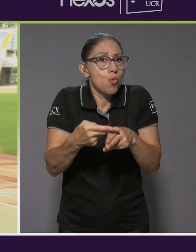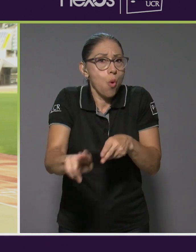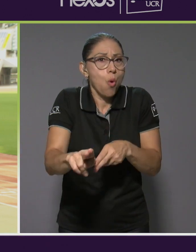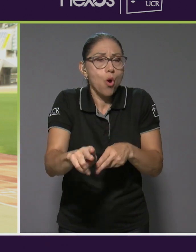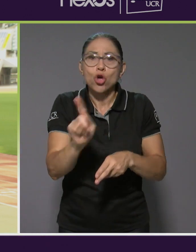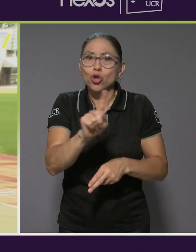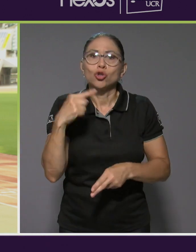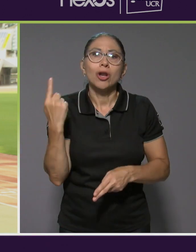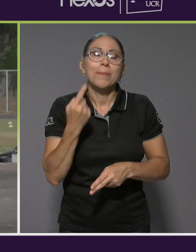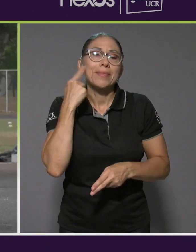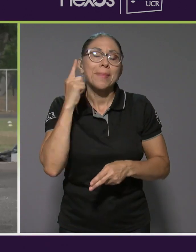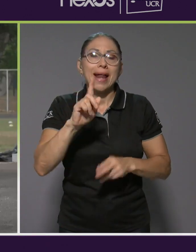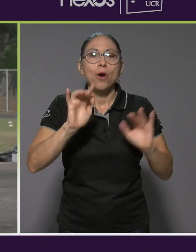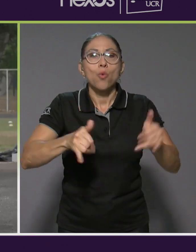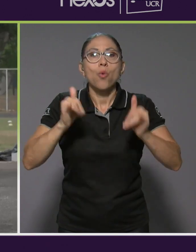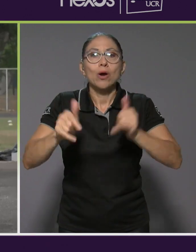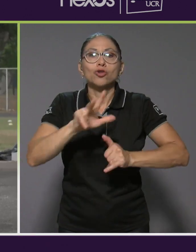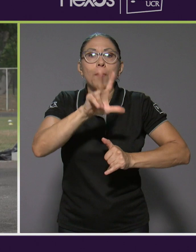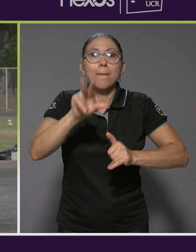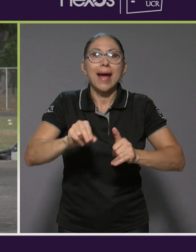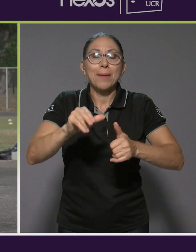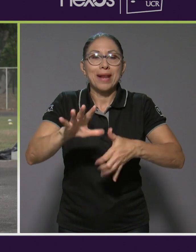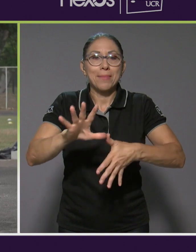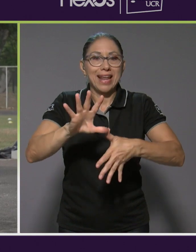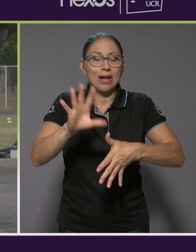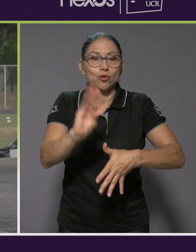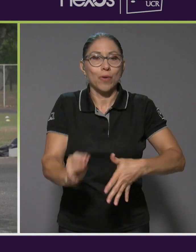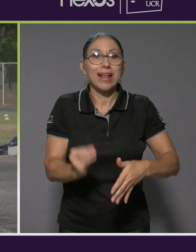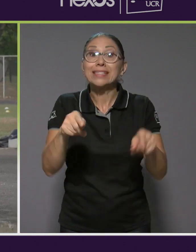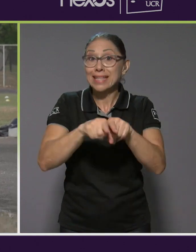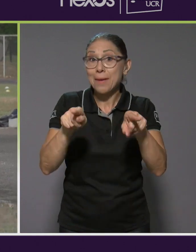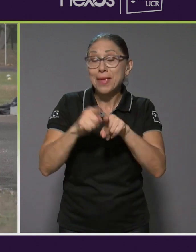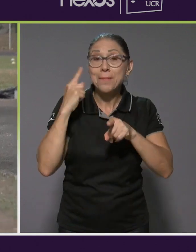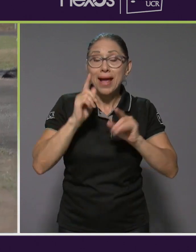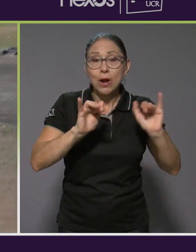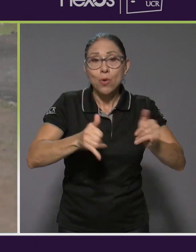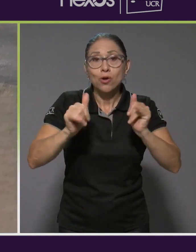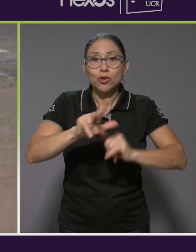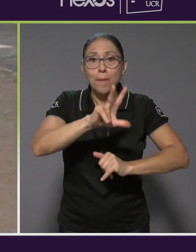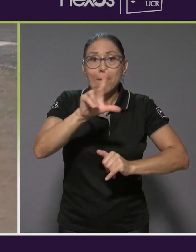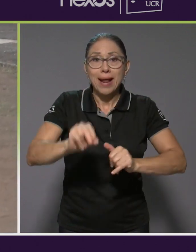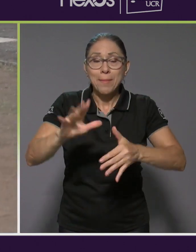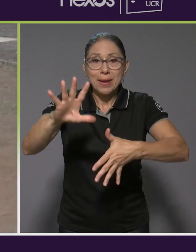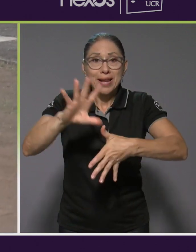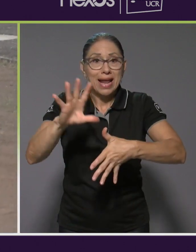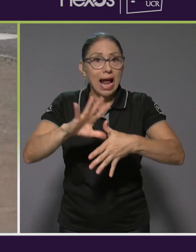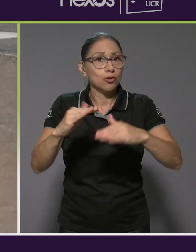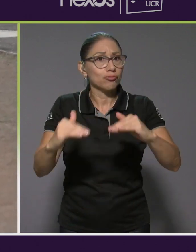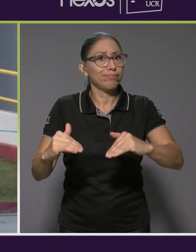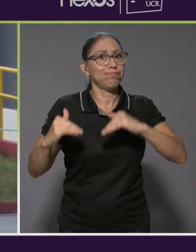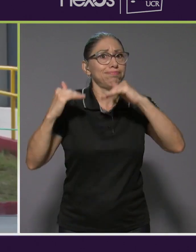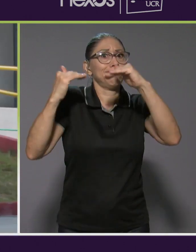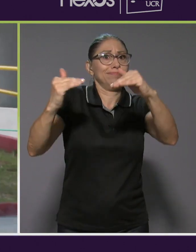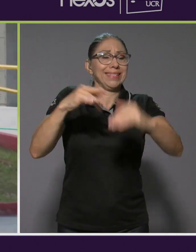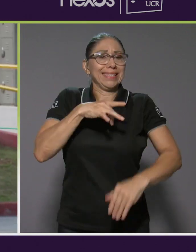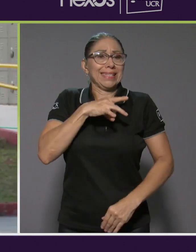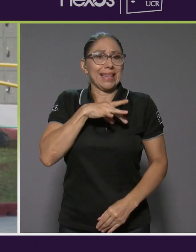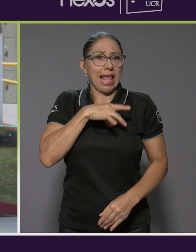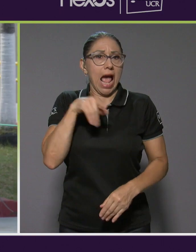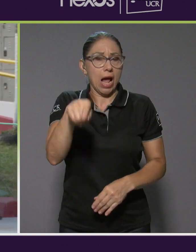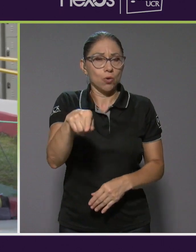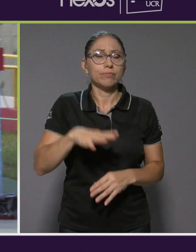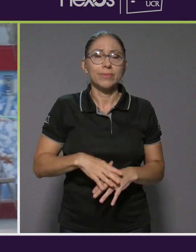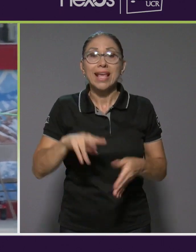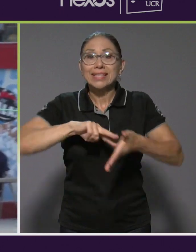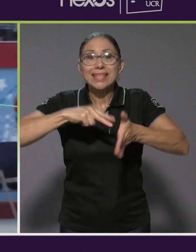Paramericanos Juveniles, sino que también se están proyectando para los Juegos Paramericanos Mayores en Santiago. Entonces, quiere decir que,